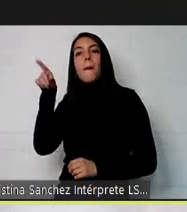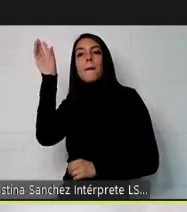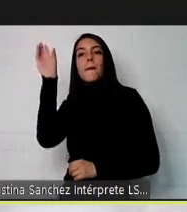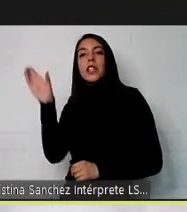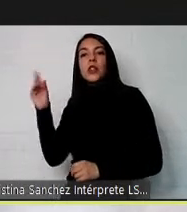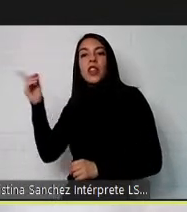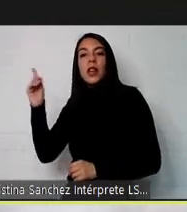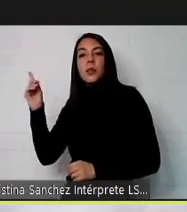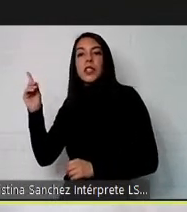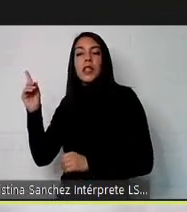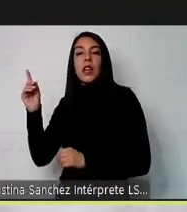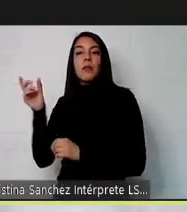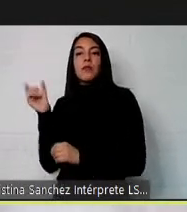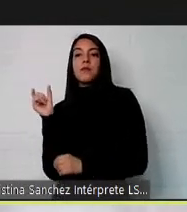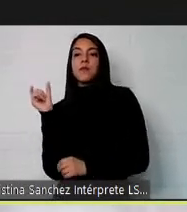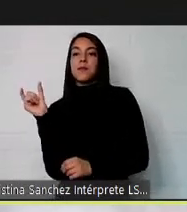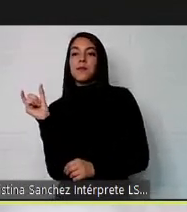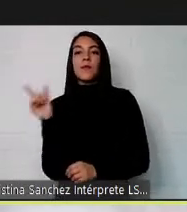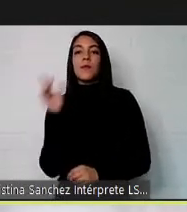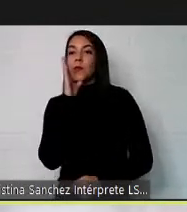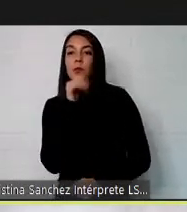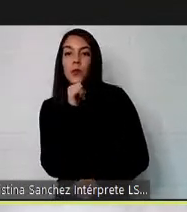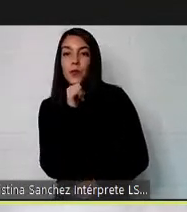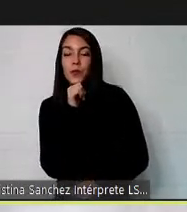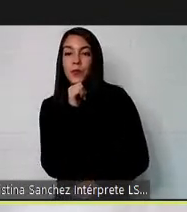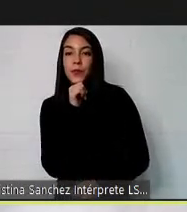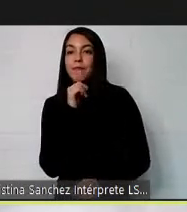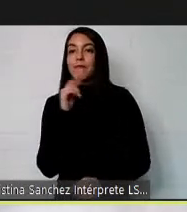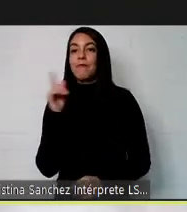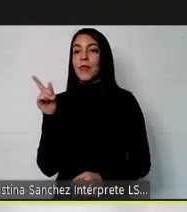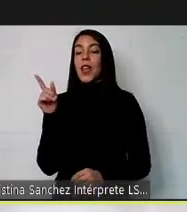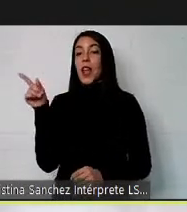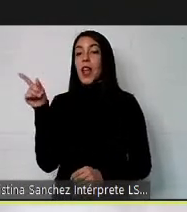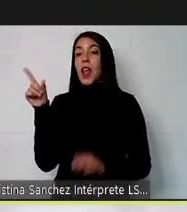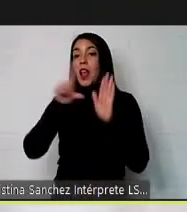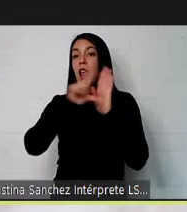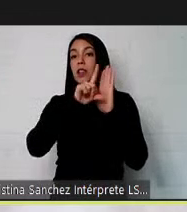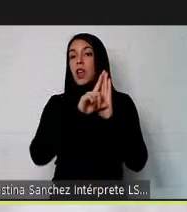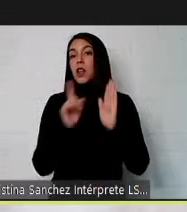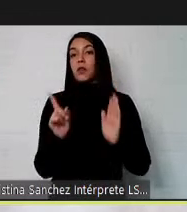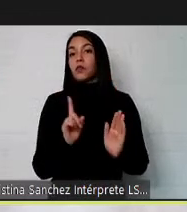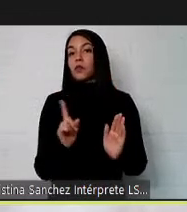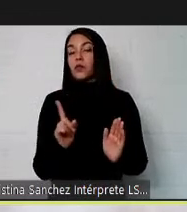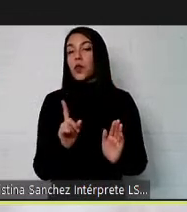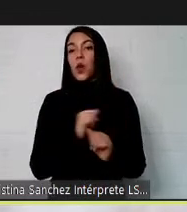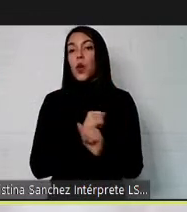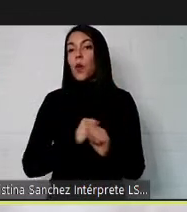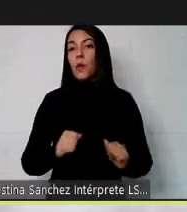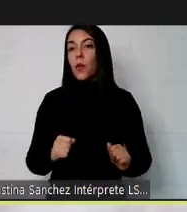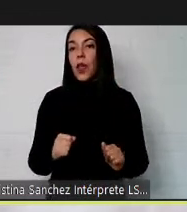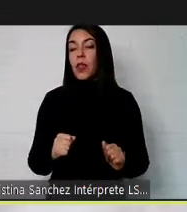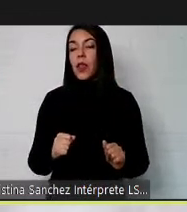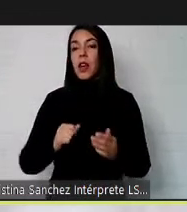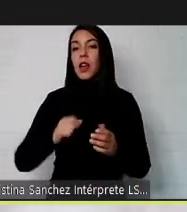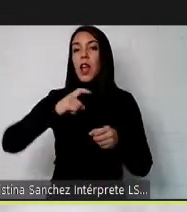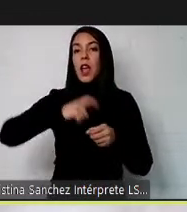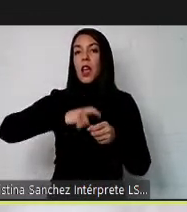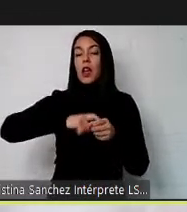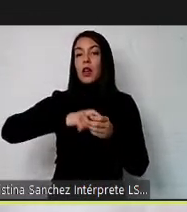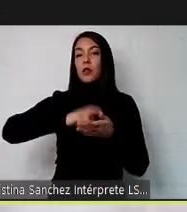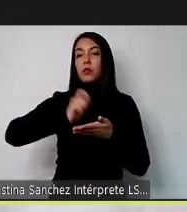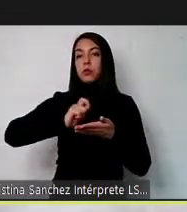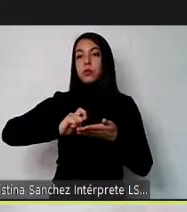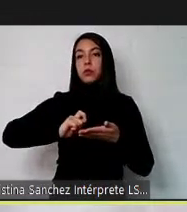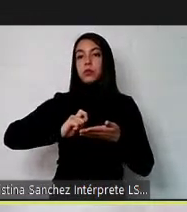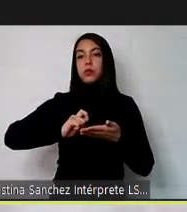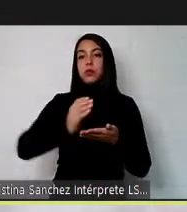no van a calificar para la ley no se van a poder registrar esos contratos en